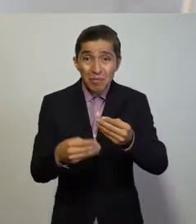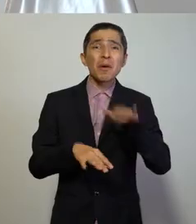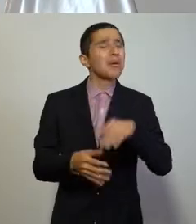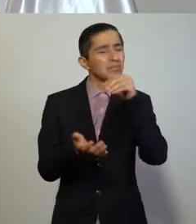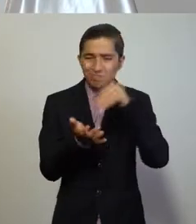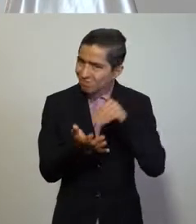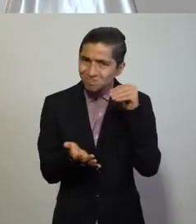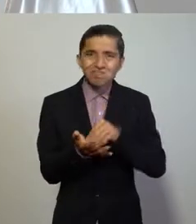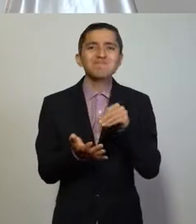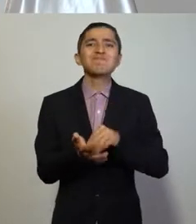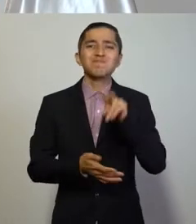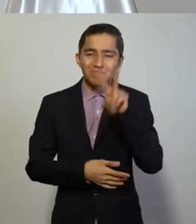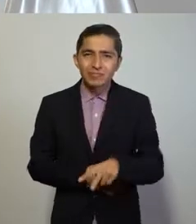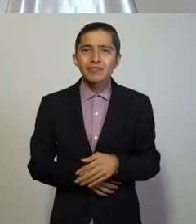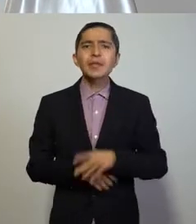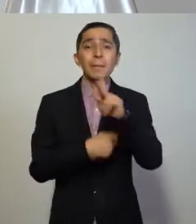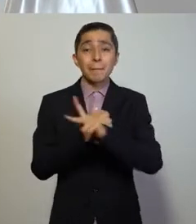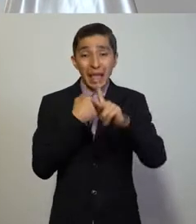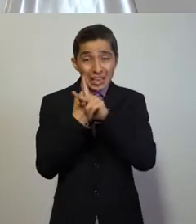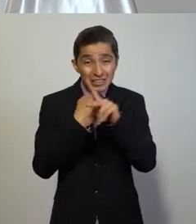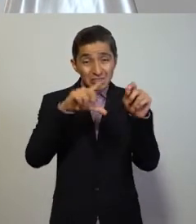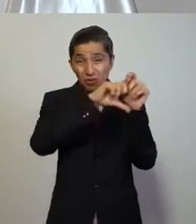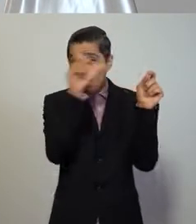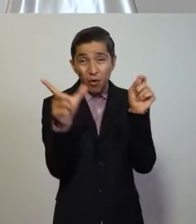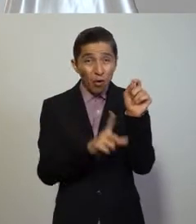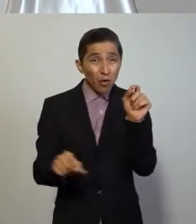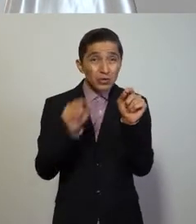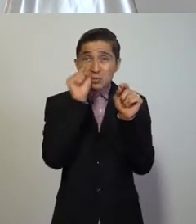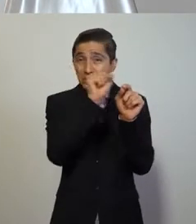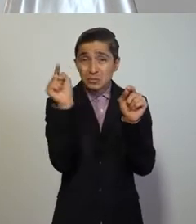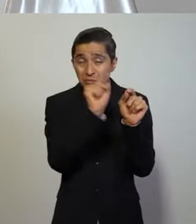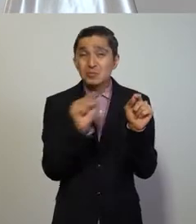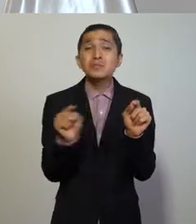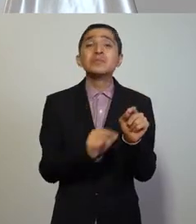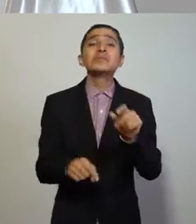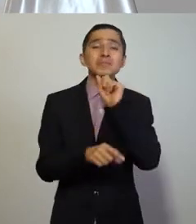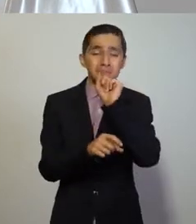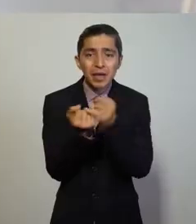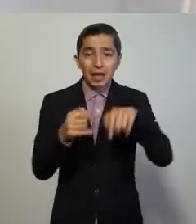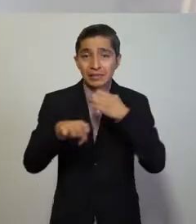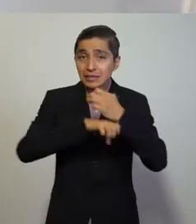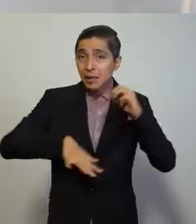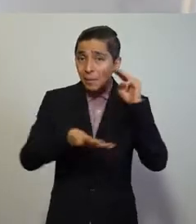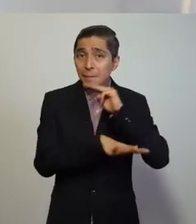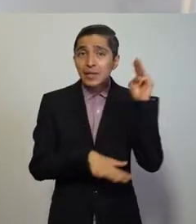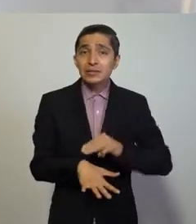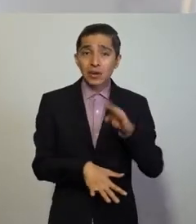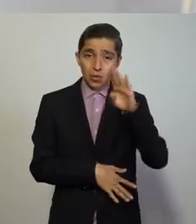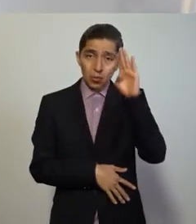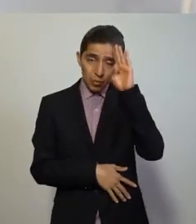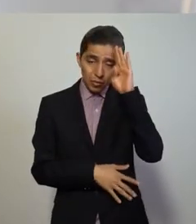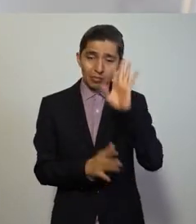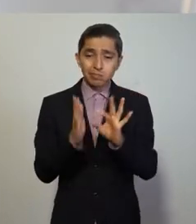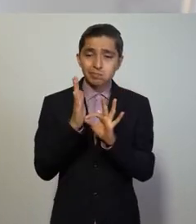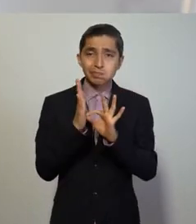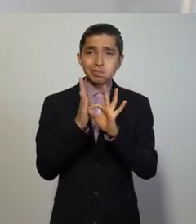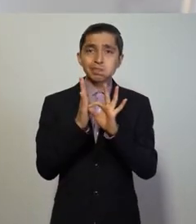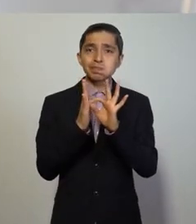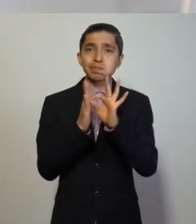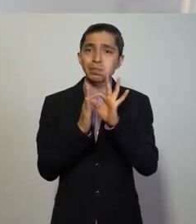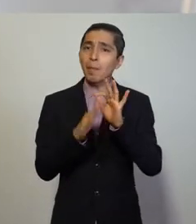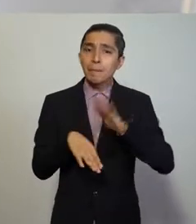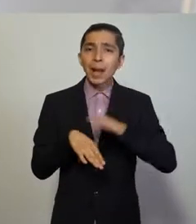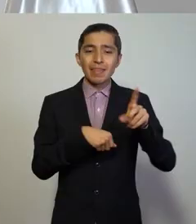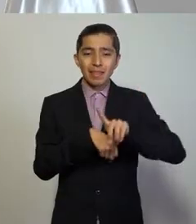mantiene y en todos lados, en el país y por supuesto en el estado de Michoacán, las cifras no dejan de